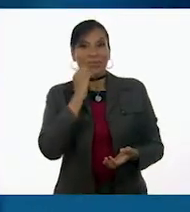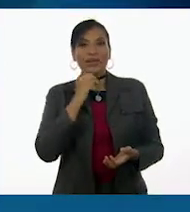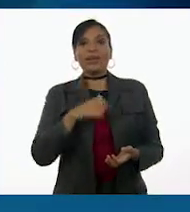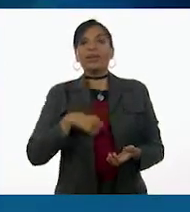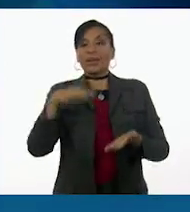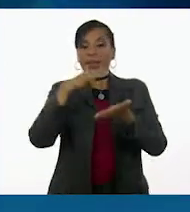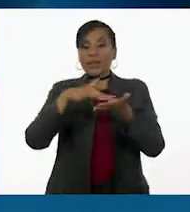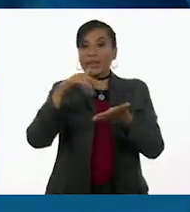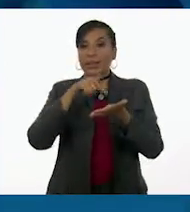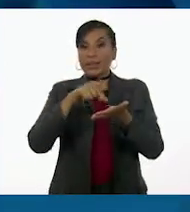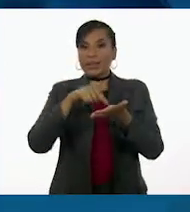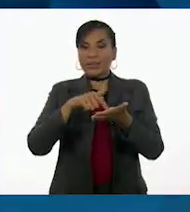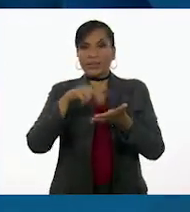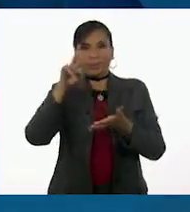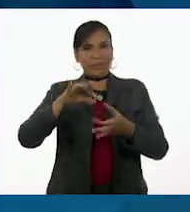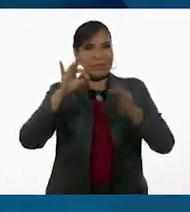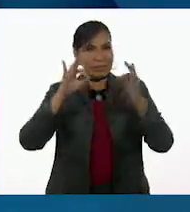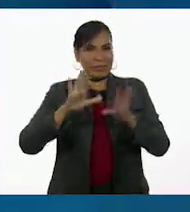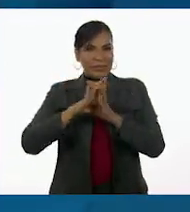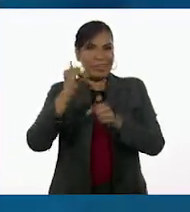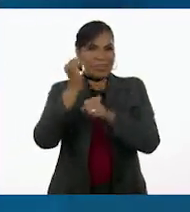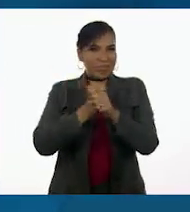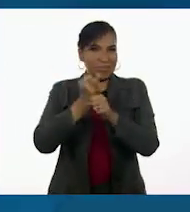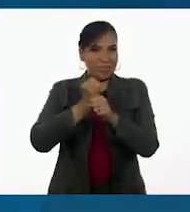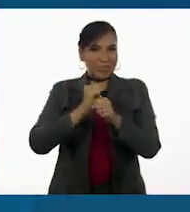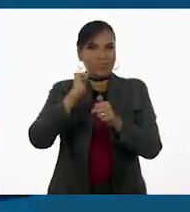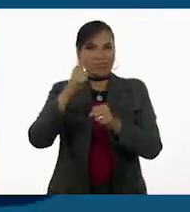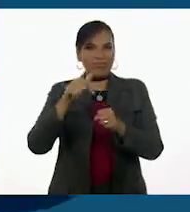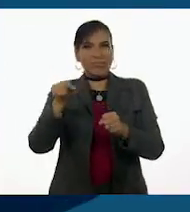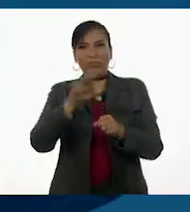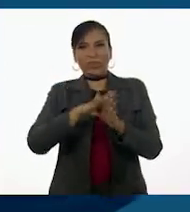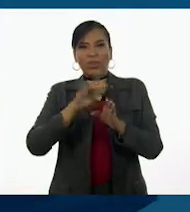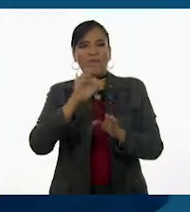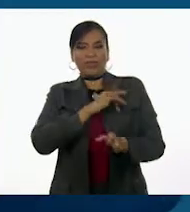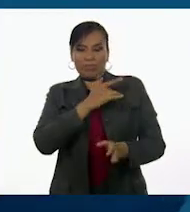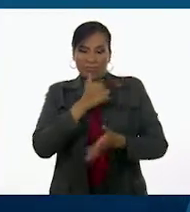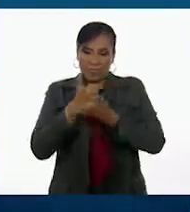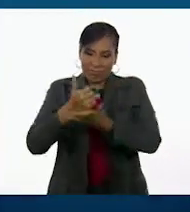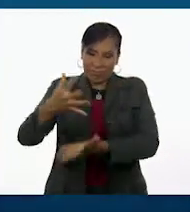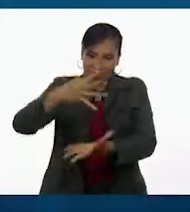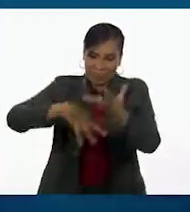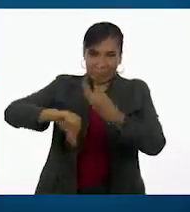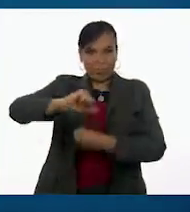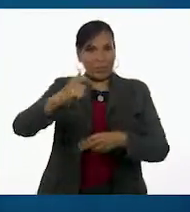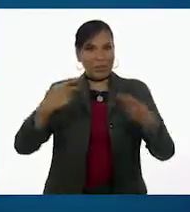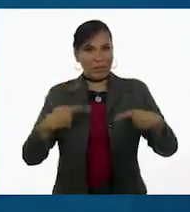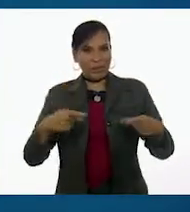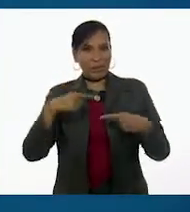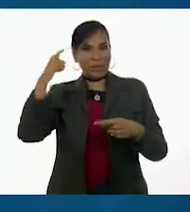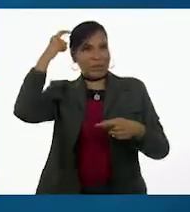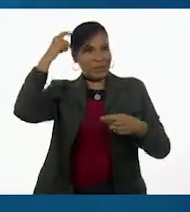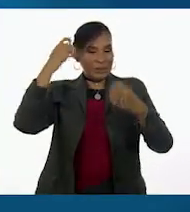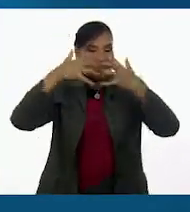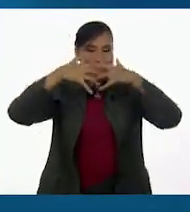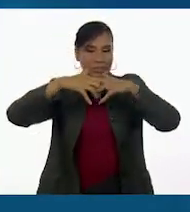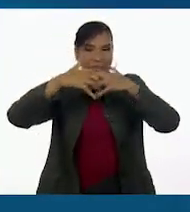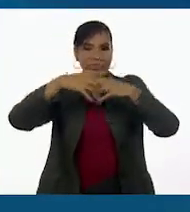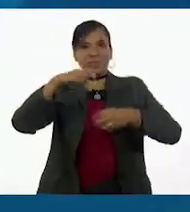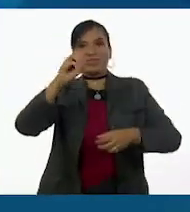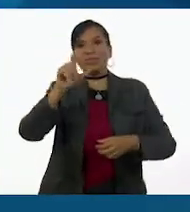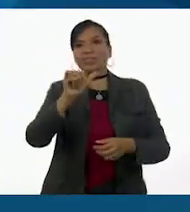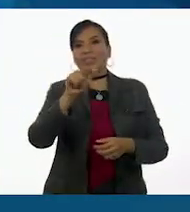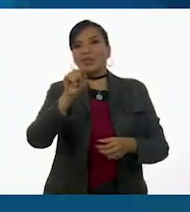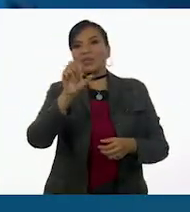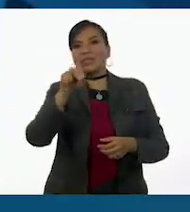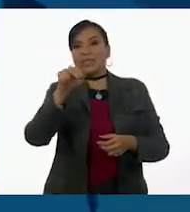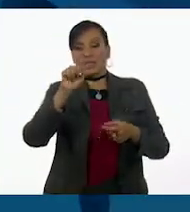Leí que está científicamente comprobado que cuando haces un acto de bondad por otra persona, tu cerebro libera oxitocina,